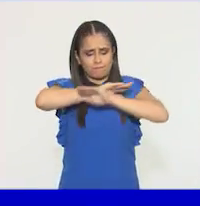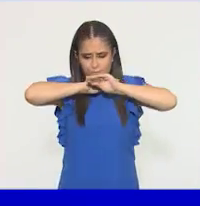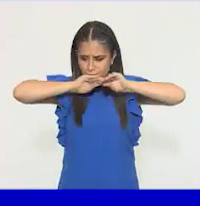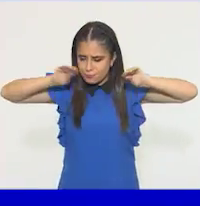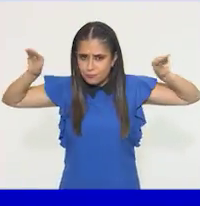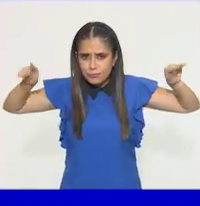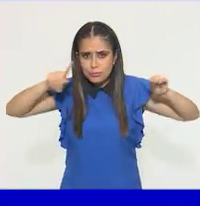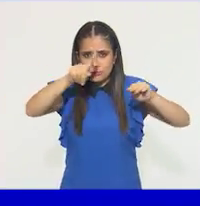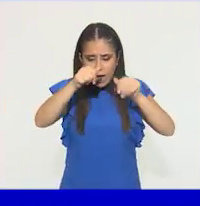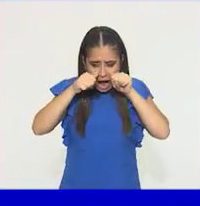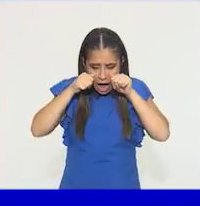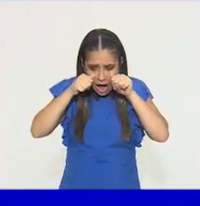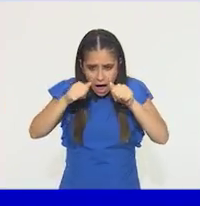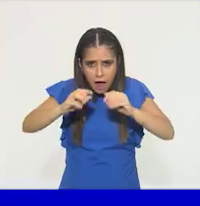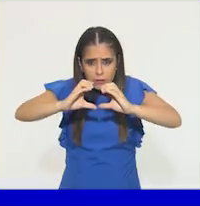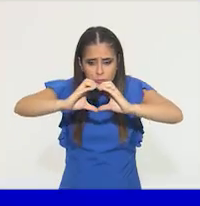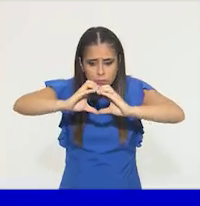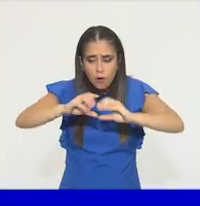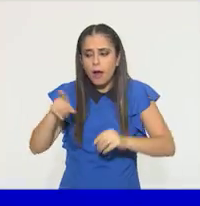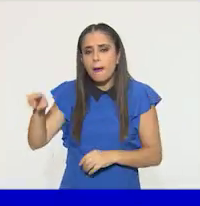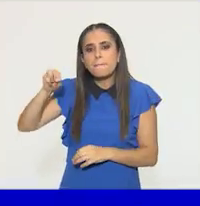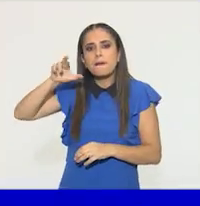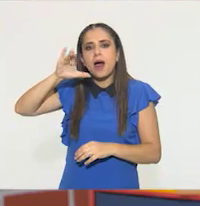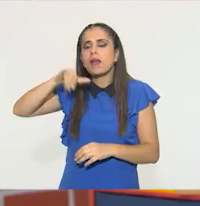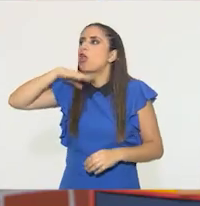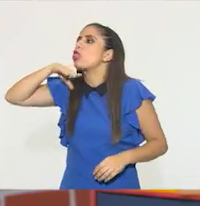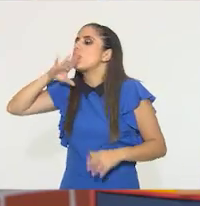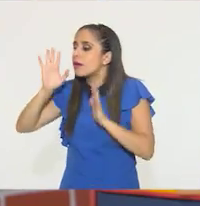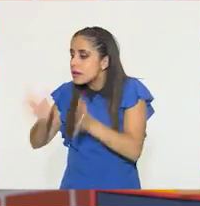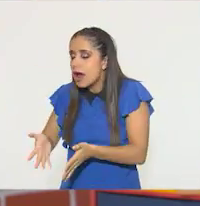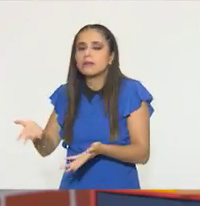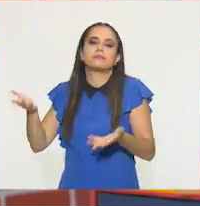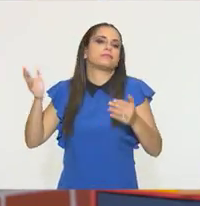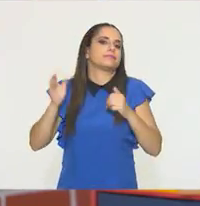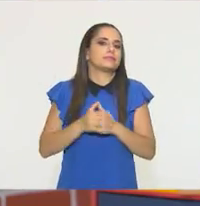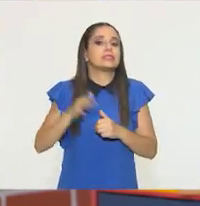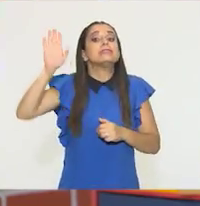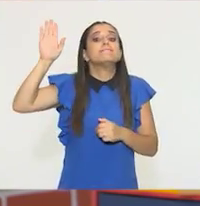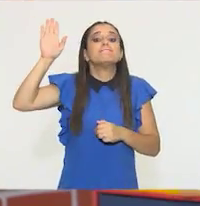¿Qué Tal vez alguien está vendiendo algo, está gritando afuera. Atentos.